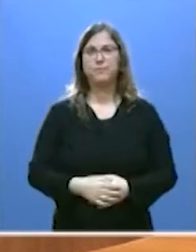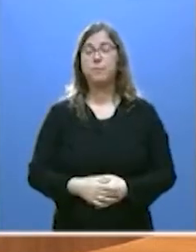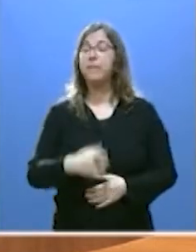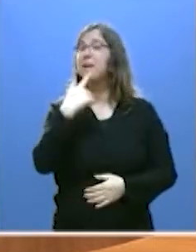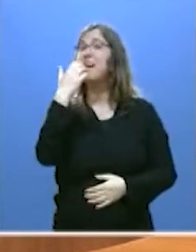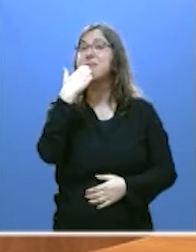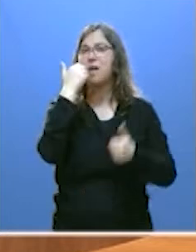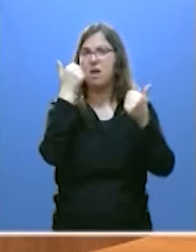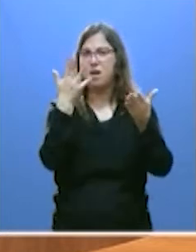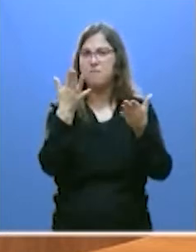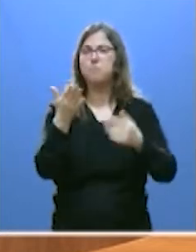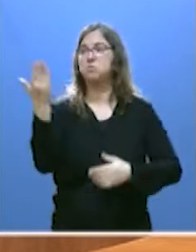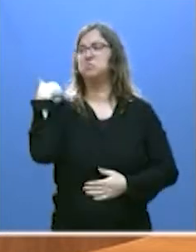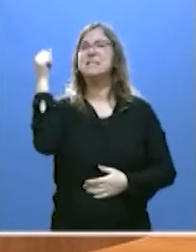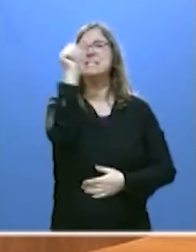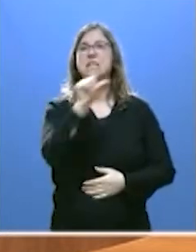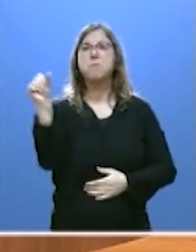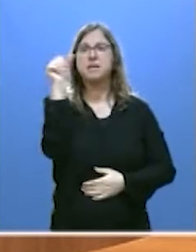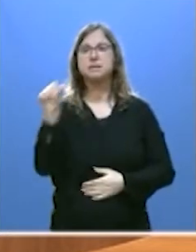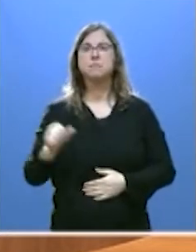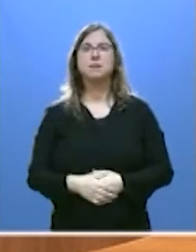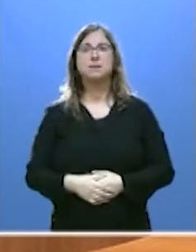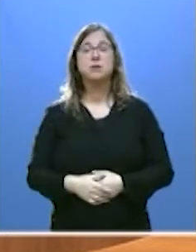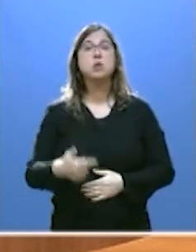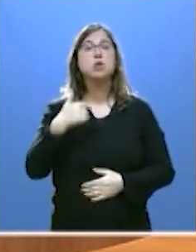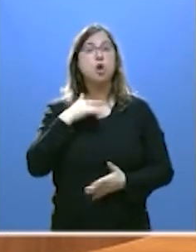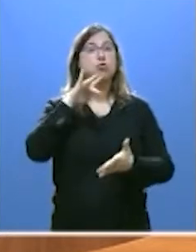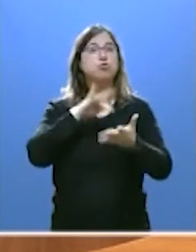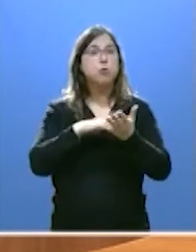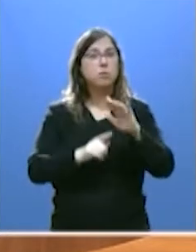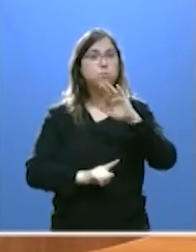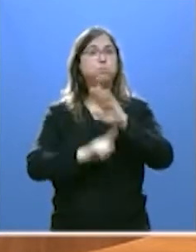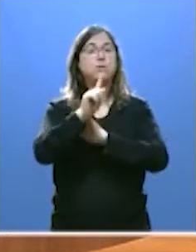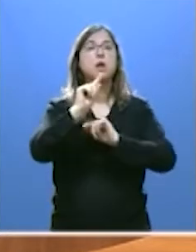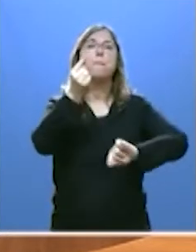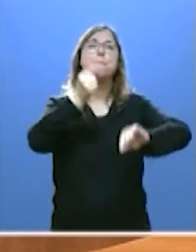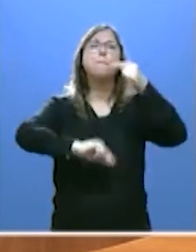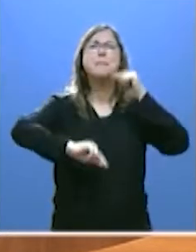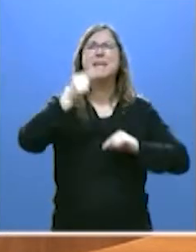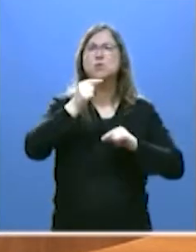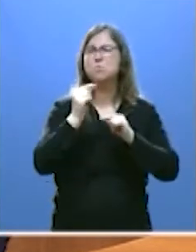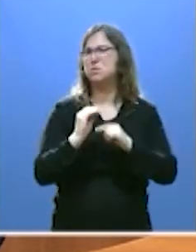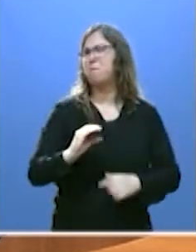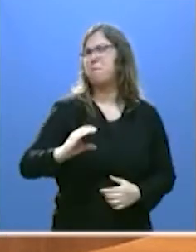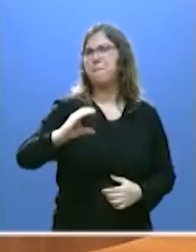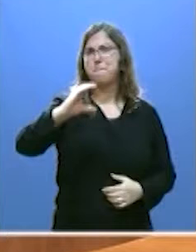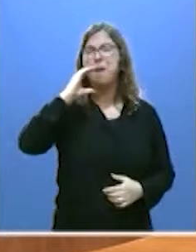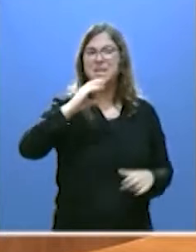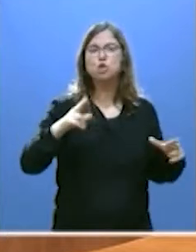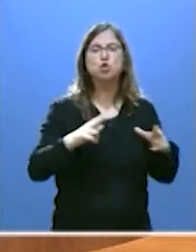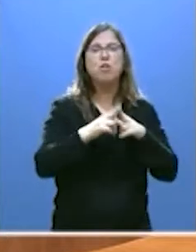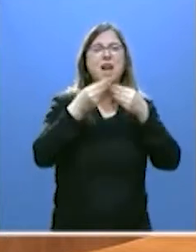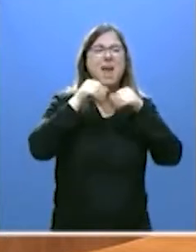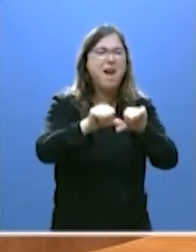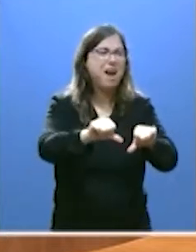algunos ejemplos en las últimas semanas. Hemos sacado adelante los presupuestos más elevados y más sociales de la